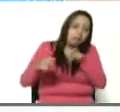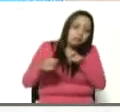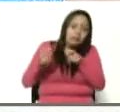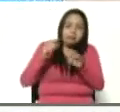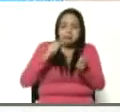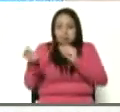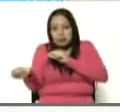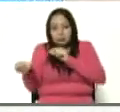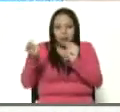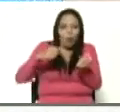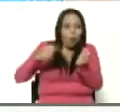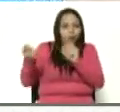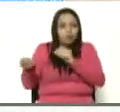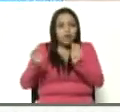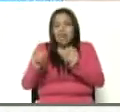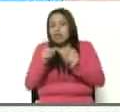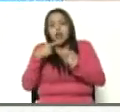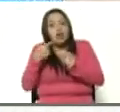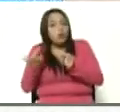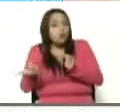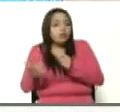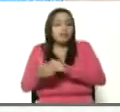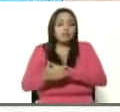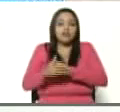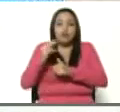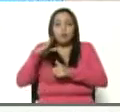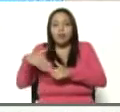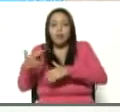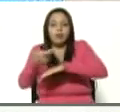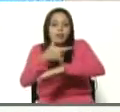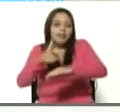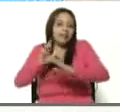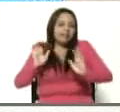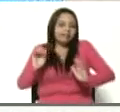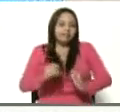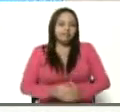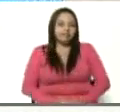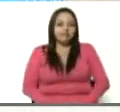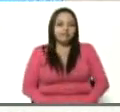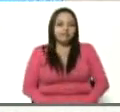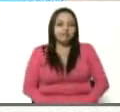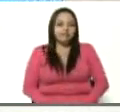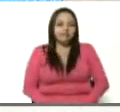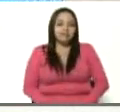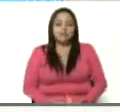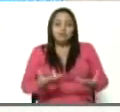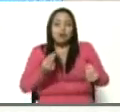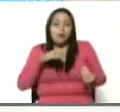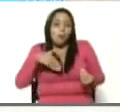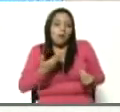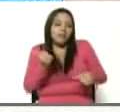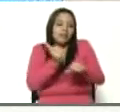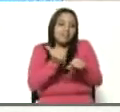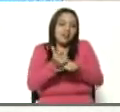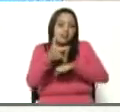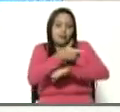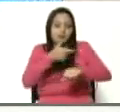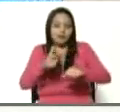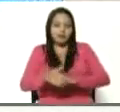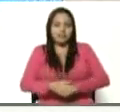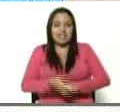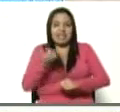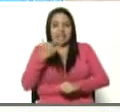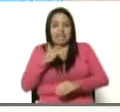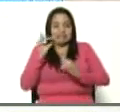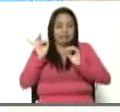Y así, ping pong. El que no le guste la crítica, no puede gobernar. No sirve para gobernar. El que le tiene alergia